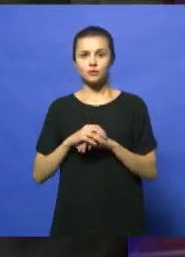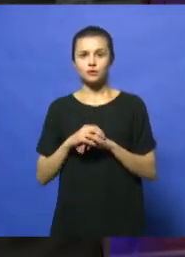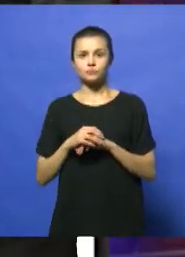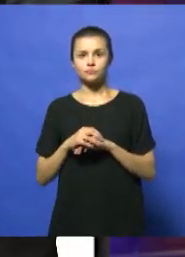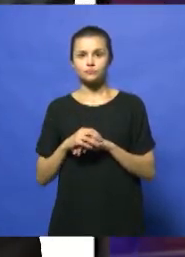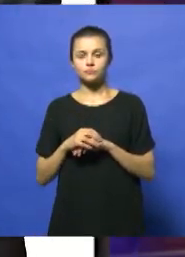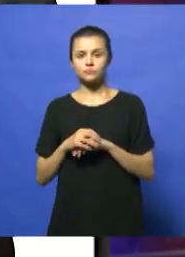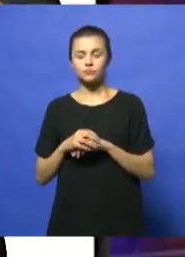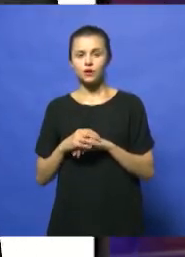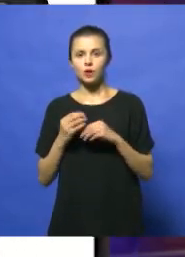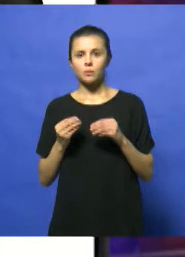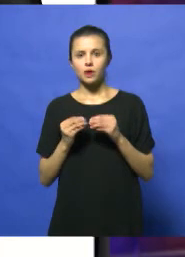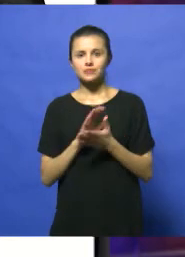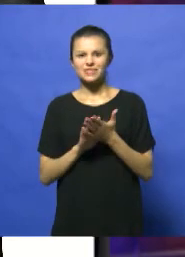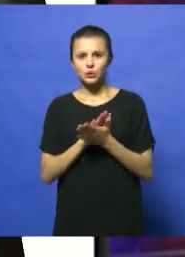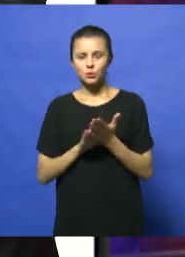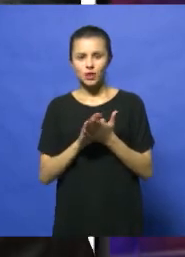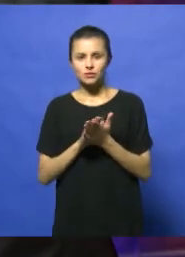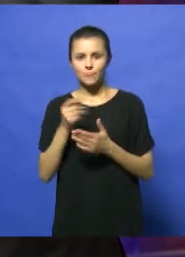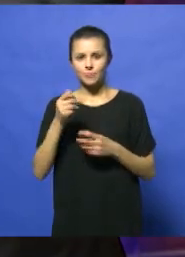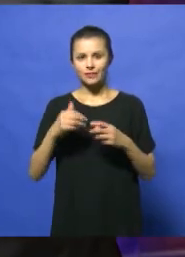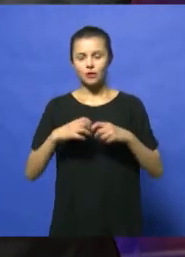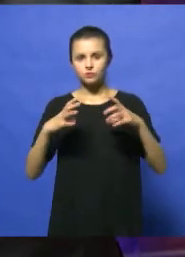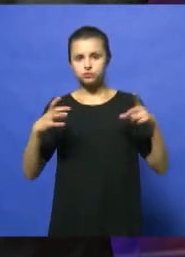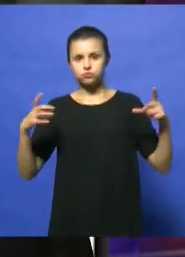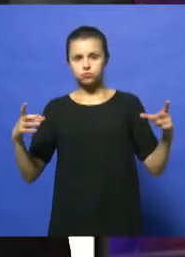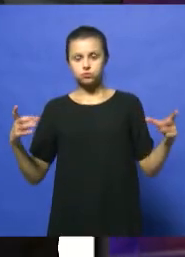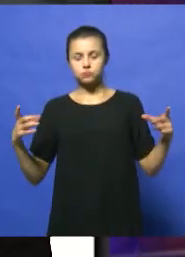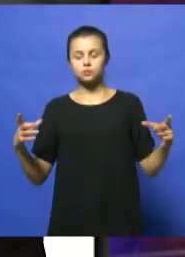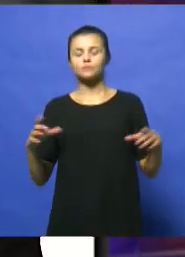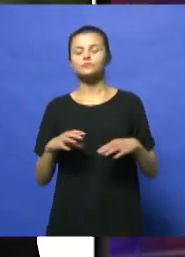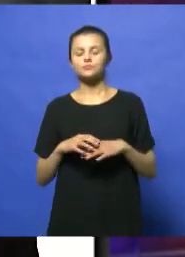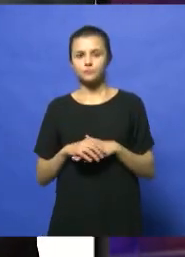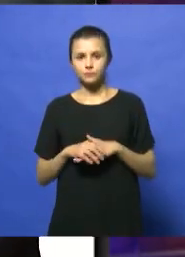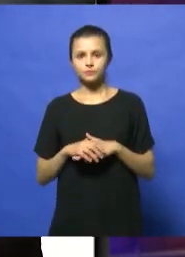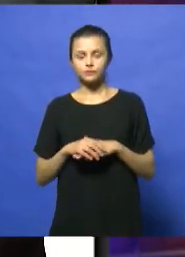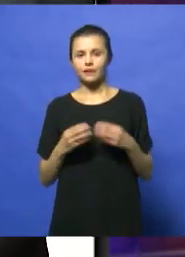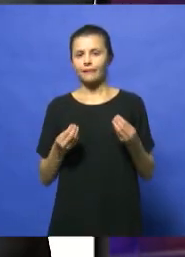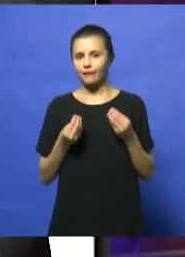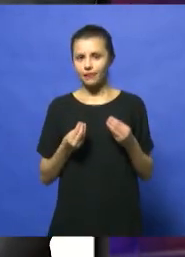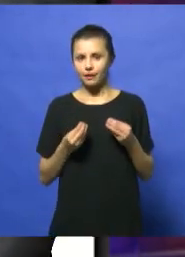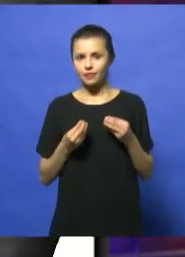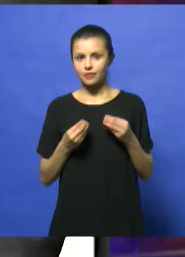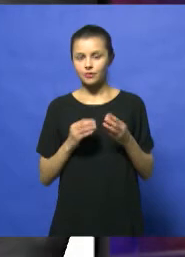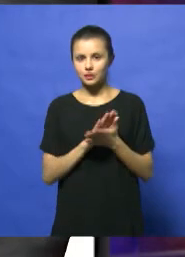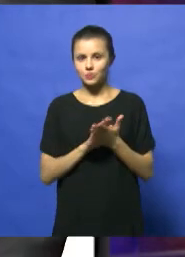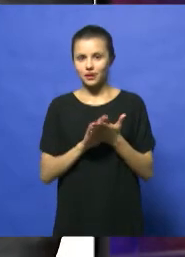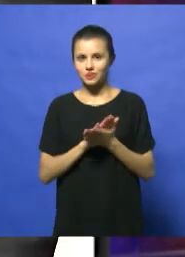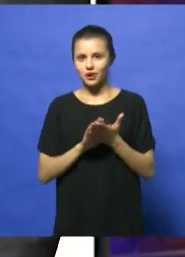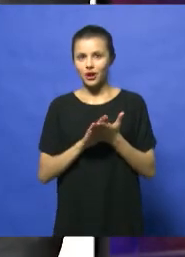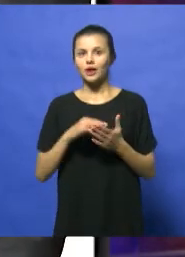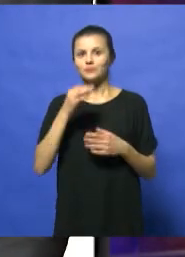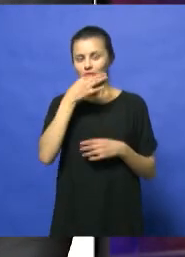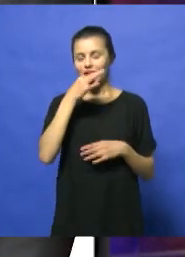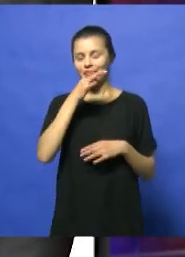Pero hay una situación inflacionaria que obviamente genera esta alza. La situación inflacionaria es lo que genera esta alza con respecto al